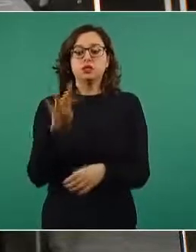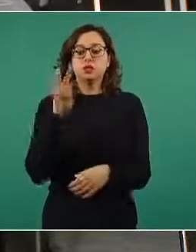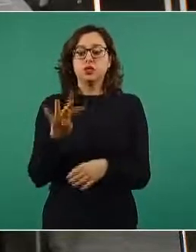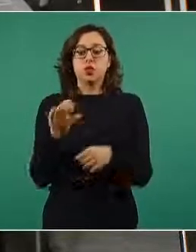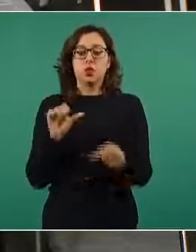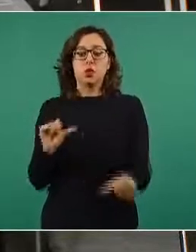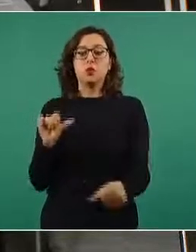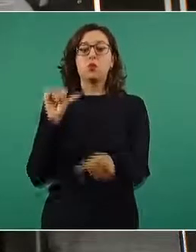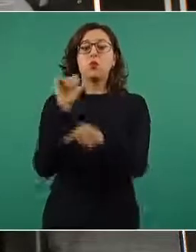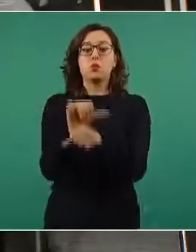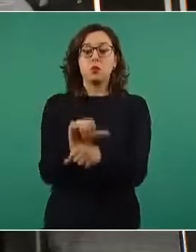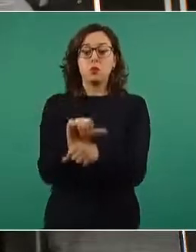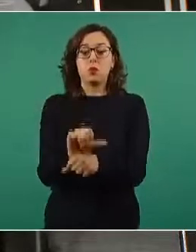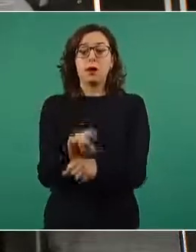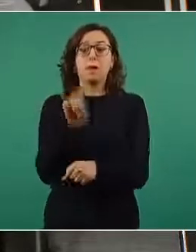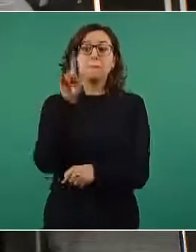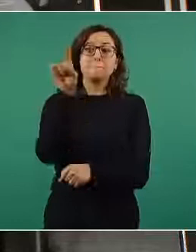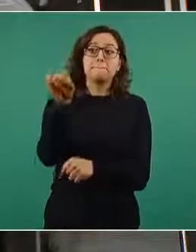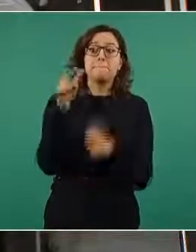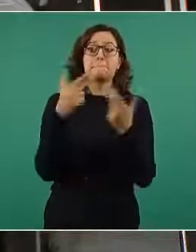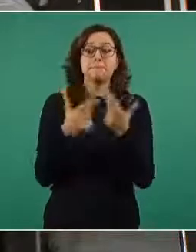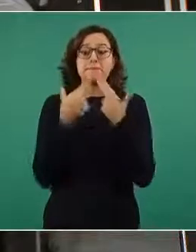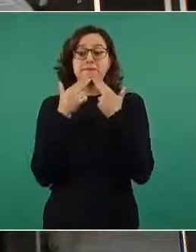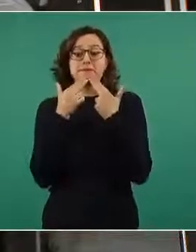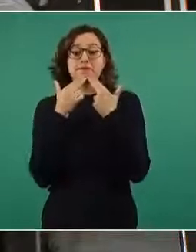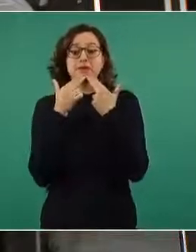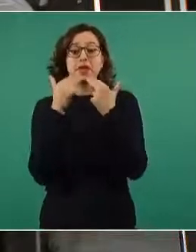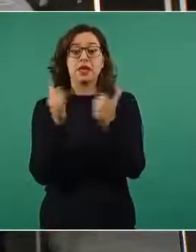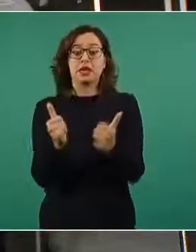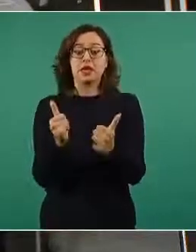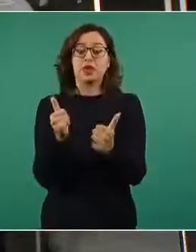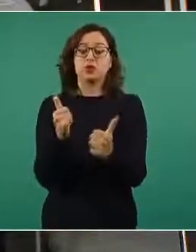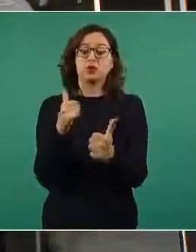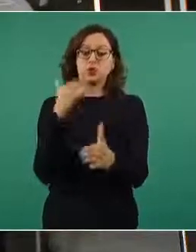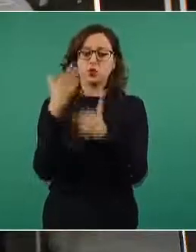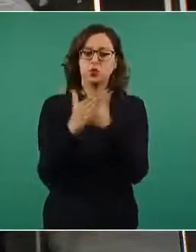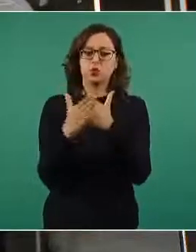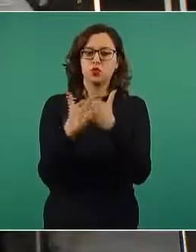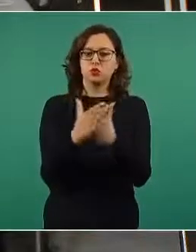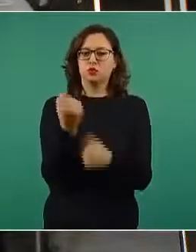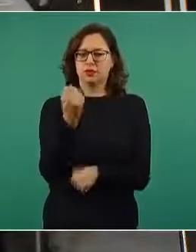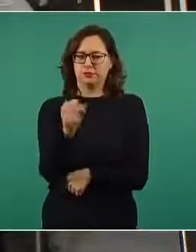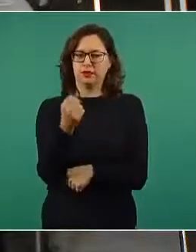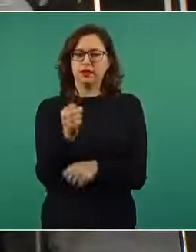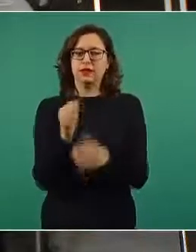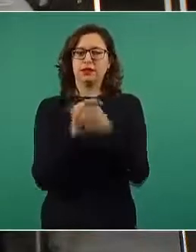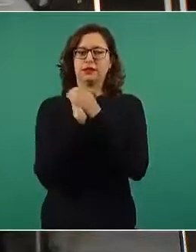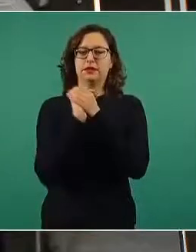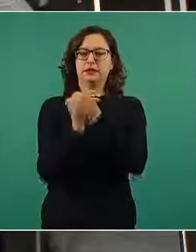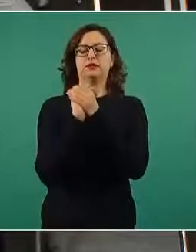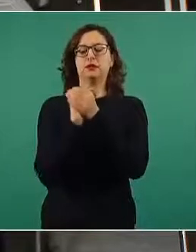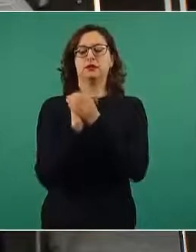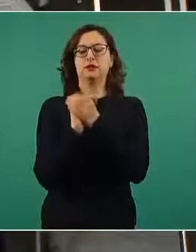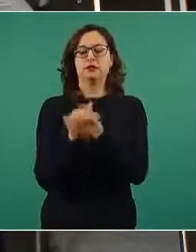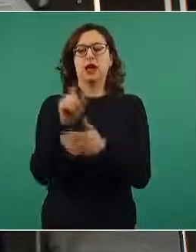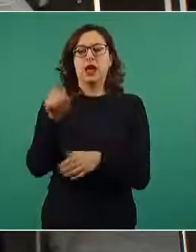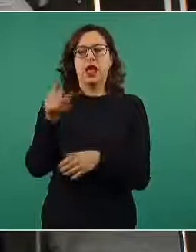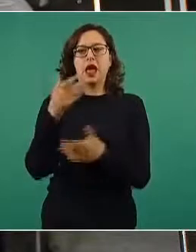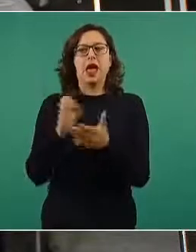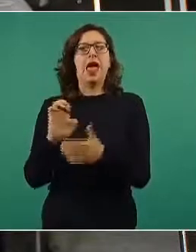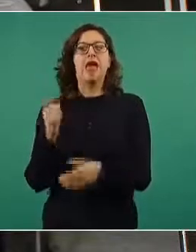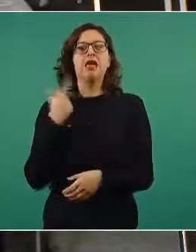uno de los ranchos que va a rifarse en septiembre próximo, creo que era propiedad de Edgar Valdés Villarreal,